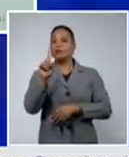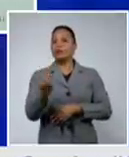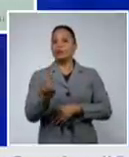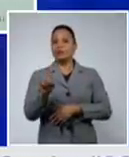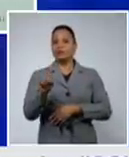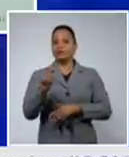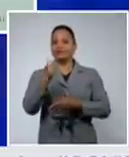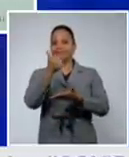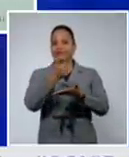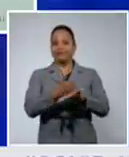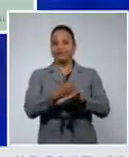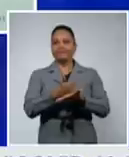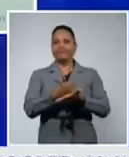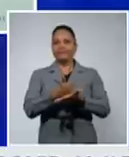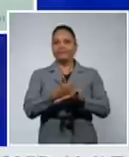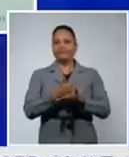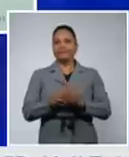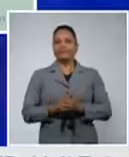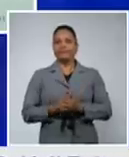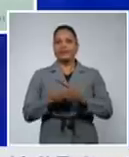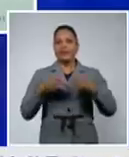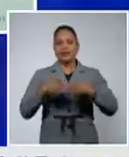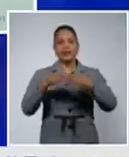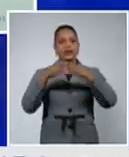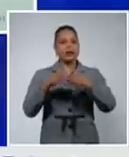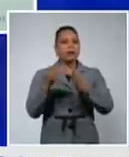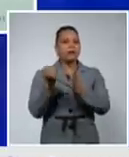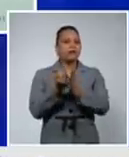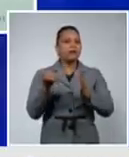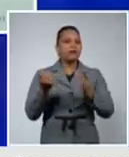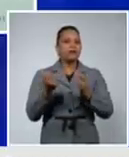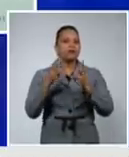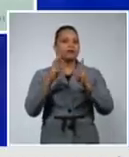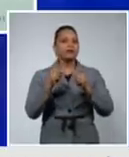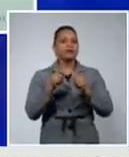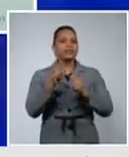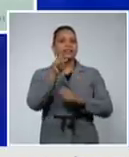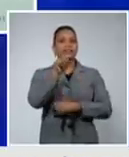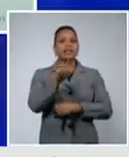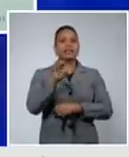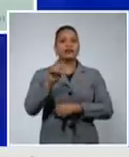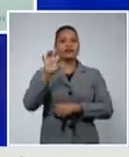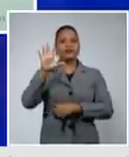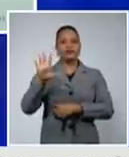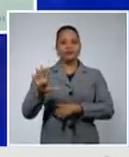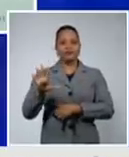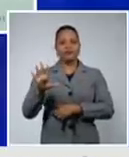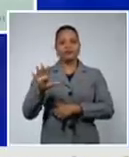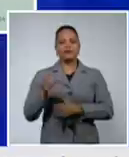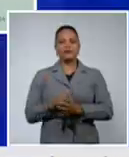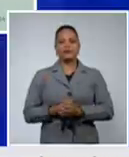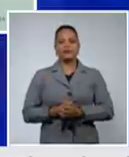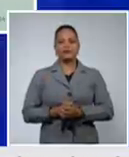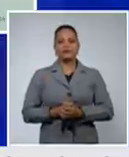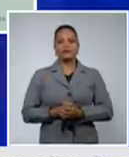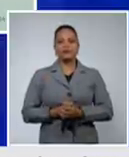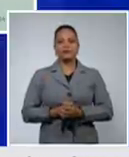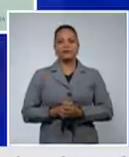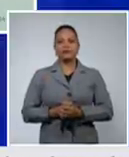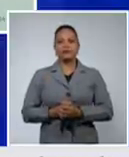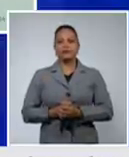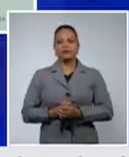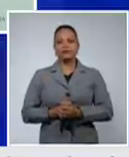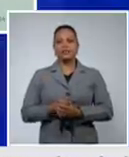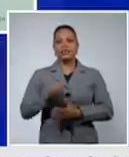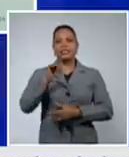Cabecera Granma confirmó 105 casos 79 más que el día